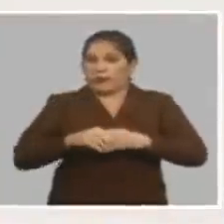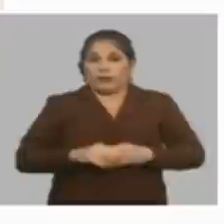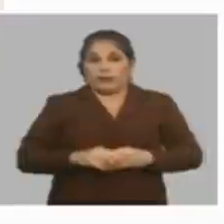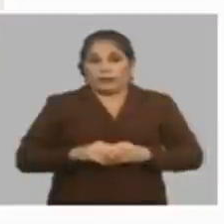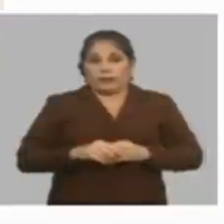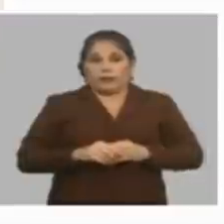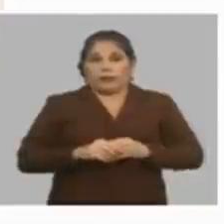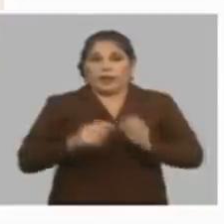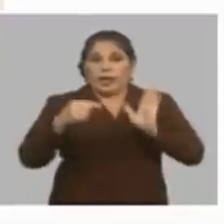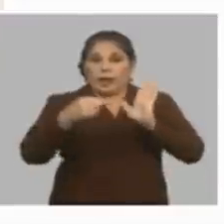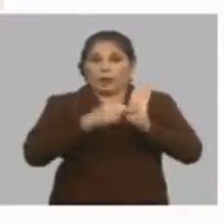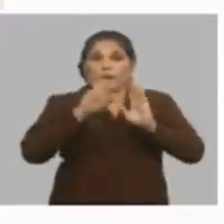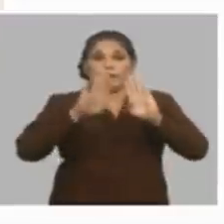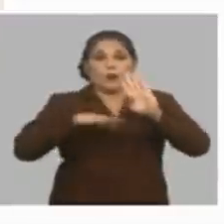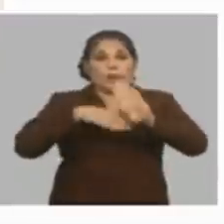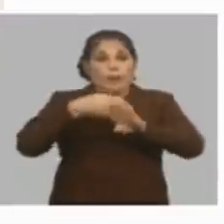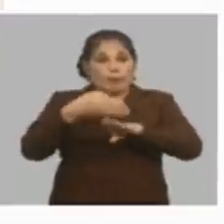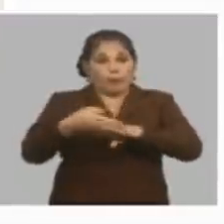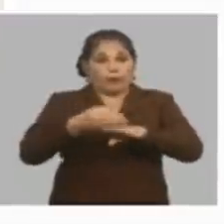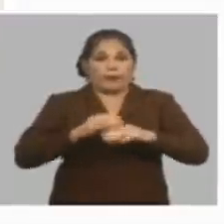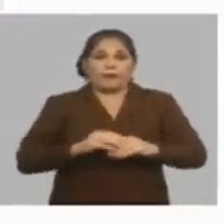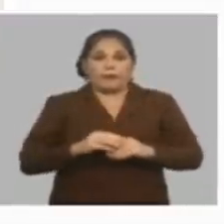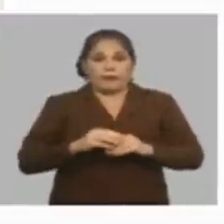y el punto que viene después de ese